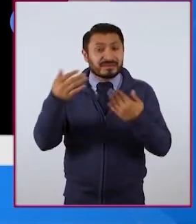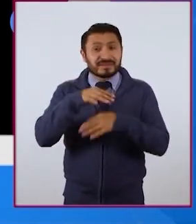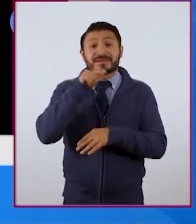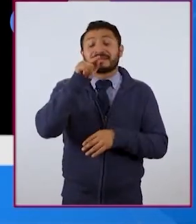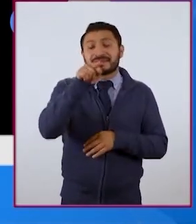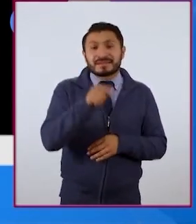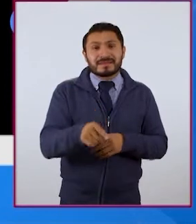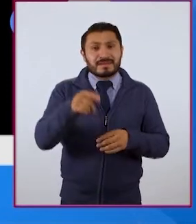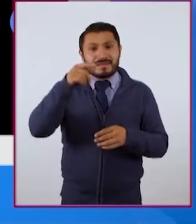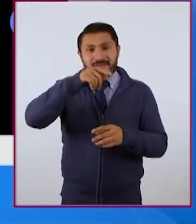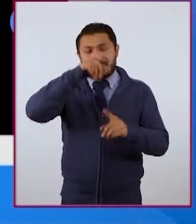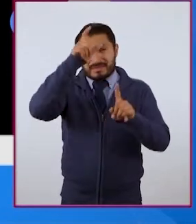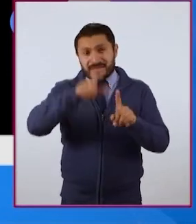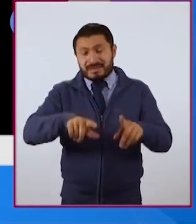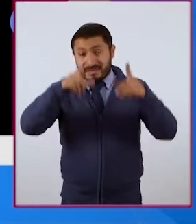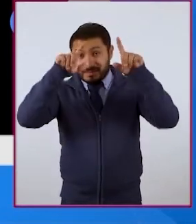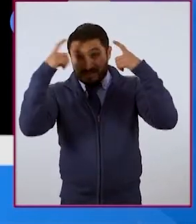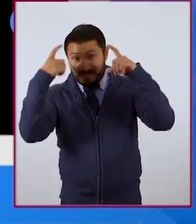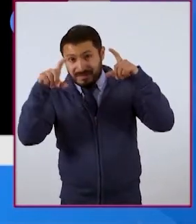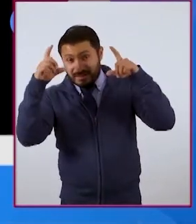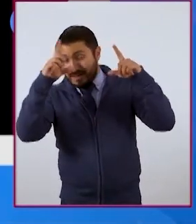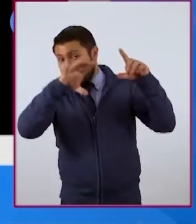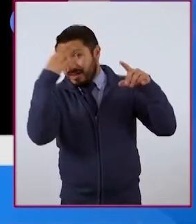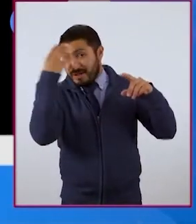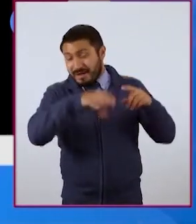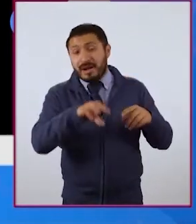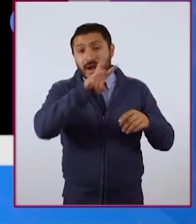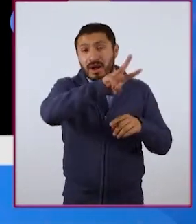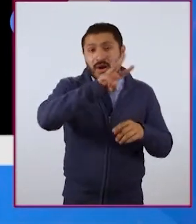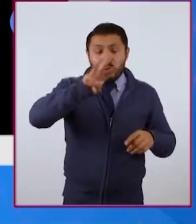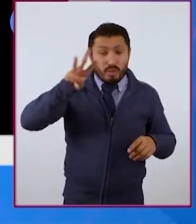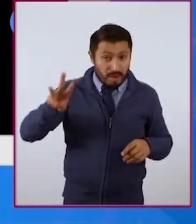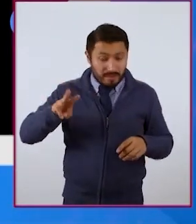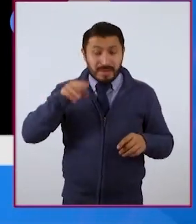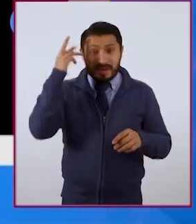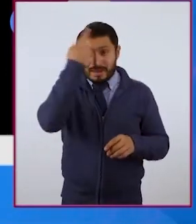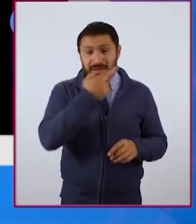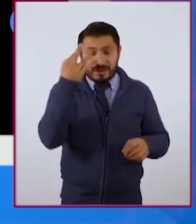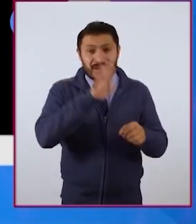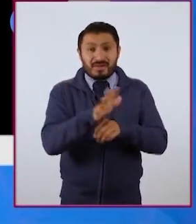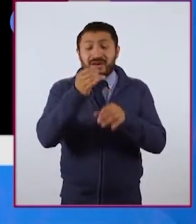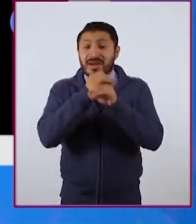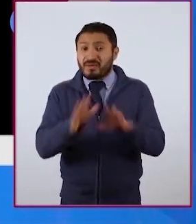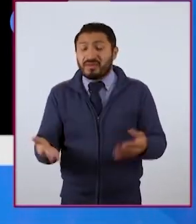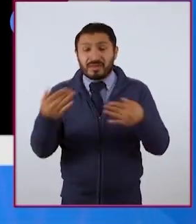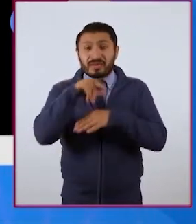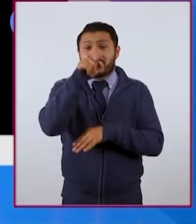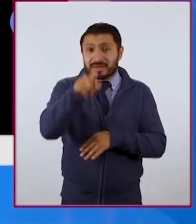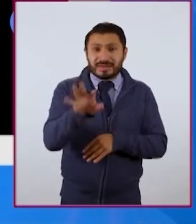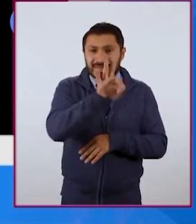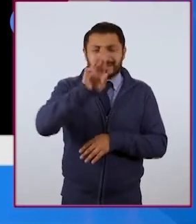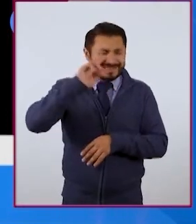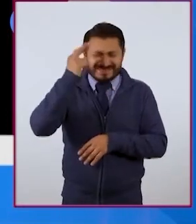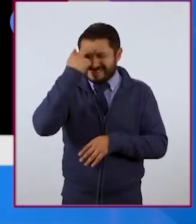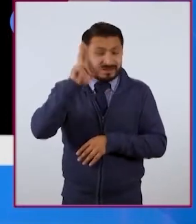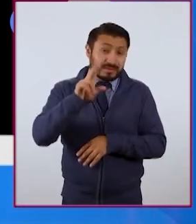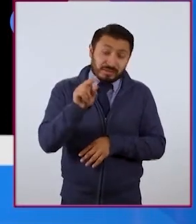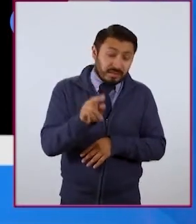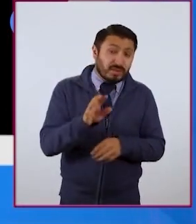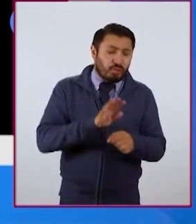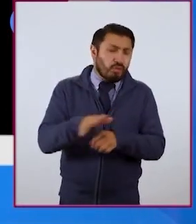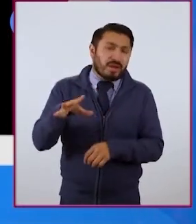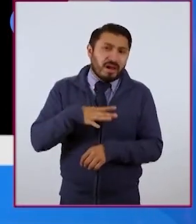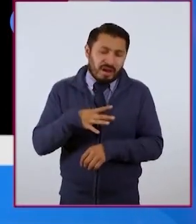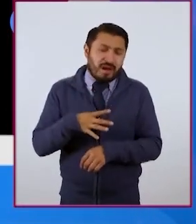tanto en la parte de fotografías como en la parte de web y revisa qué información hay sobre ti y a lo mejor tal vez no te acuerdas de lo que hay.